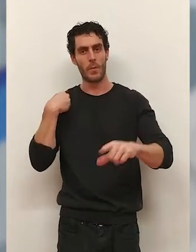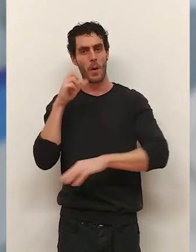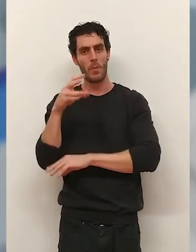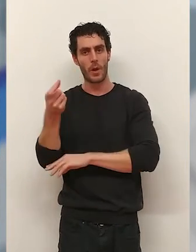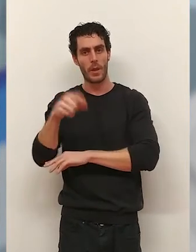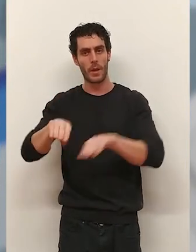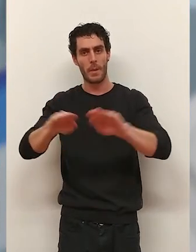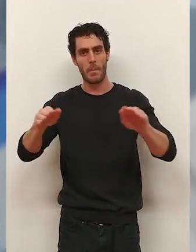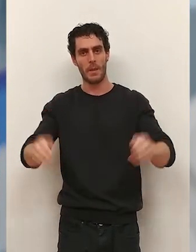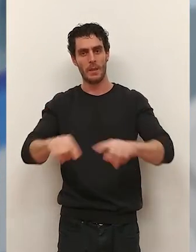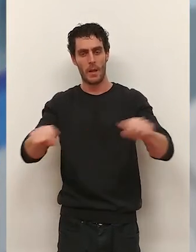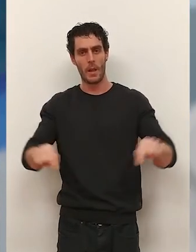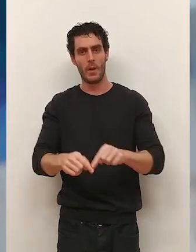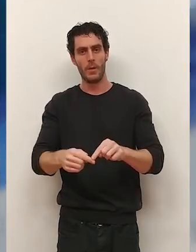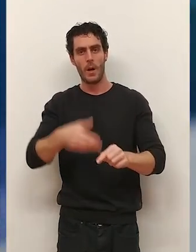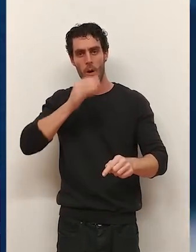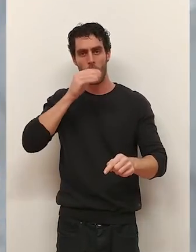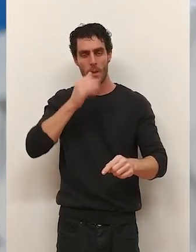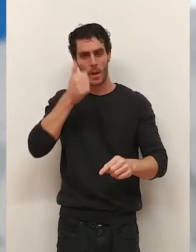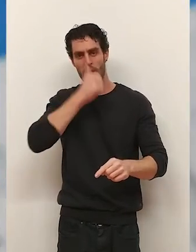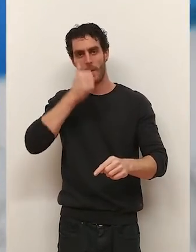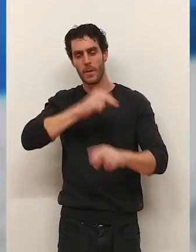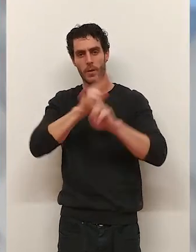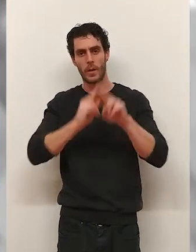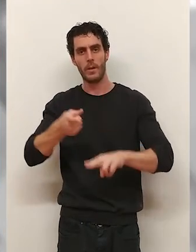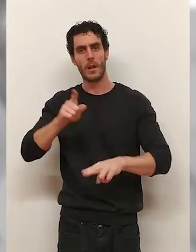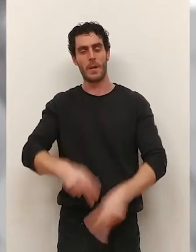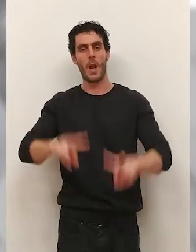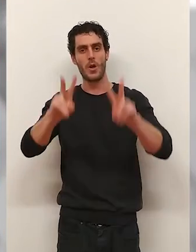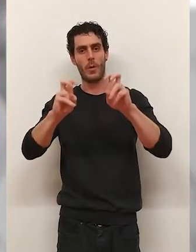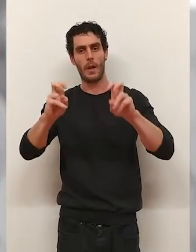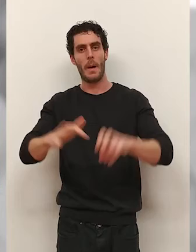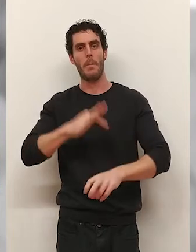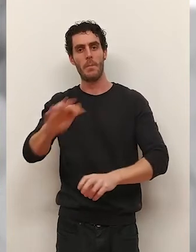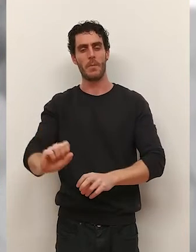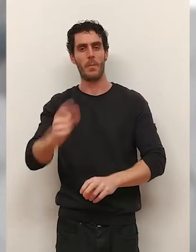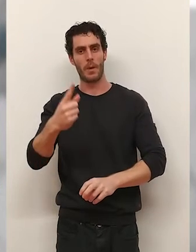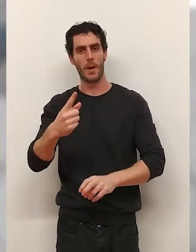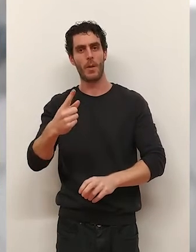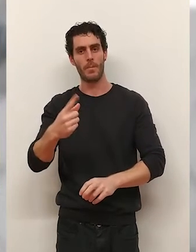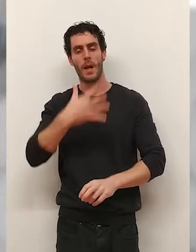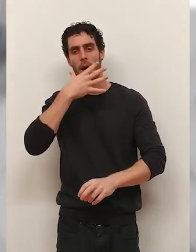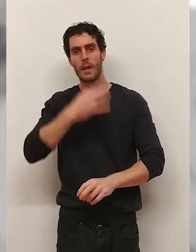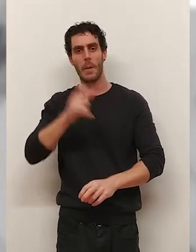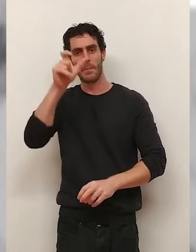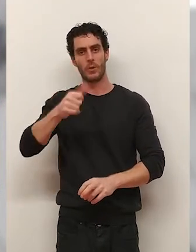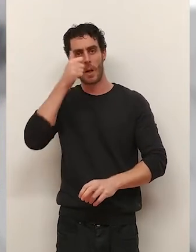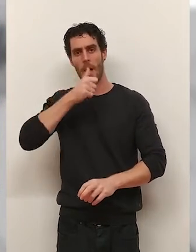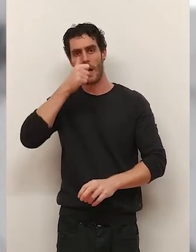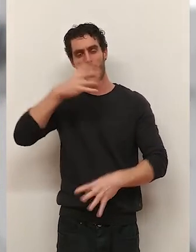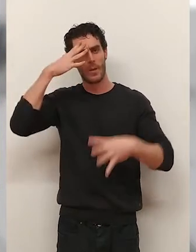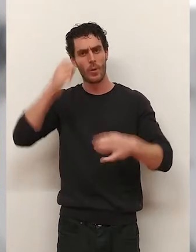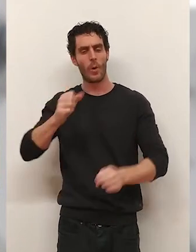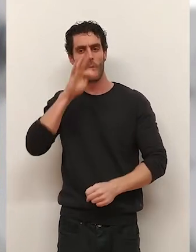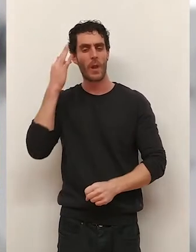con ponencias y mesas redondas. Habrá una cata de vinos internacionales y como novedad se entregará el primer premio Winelands al enólogo francés